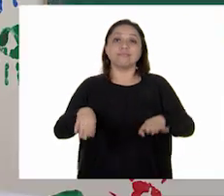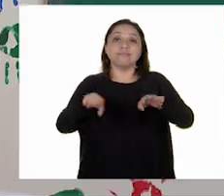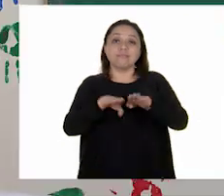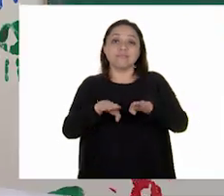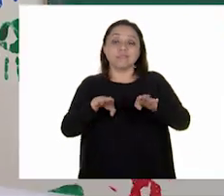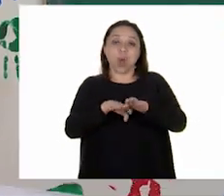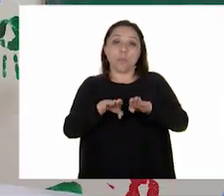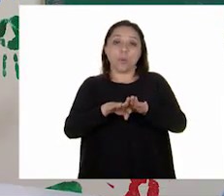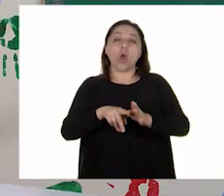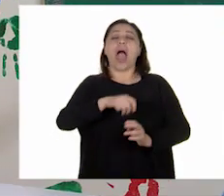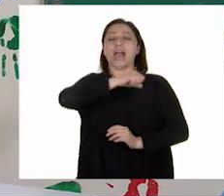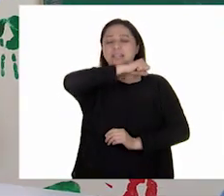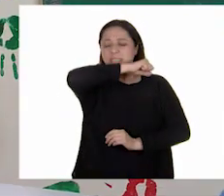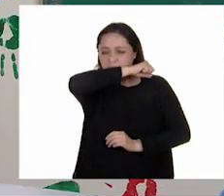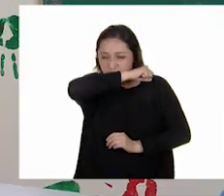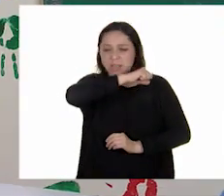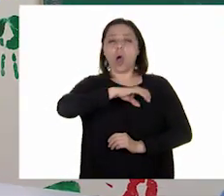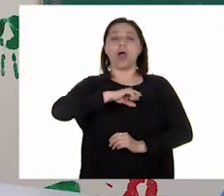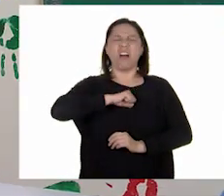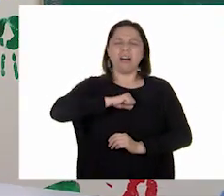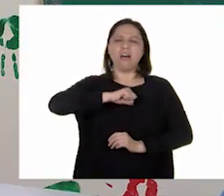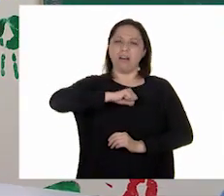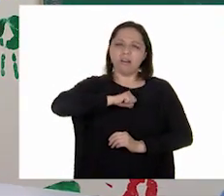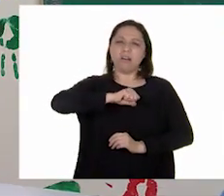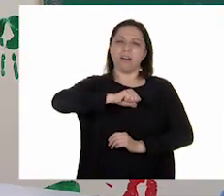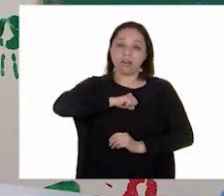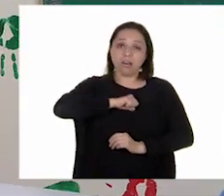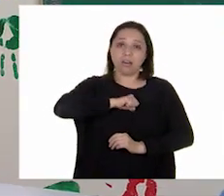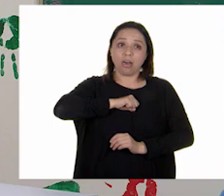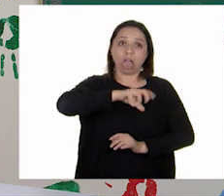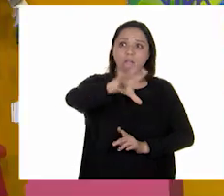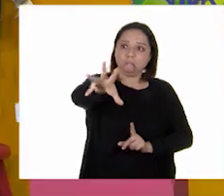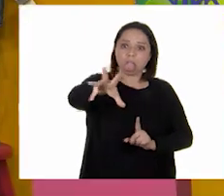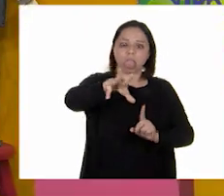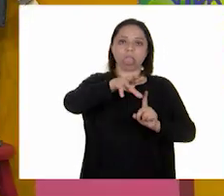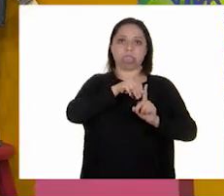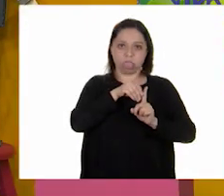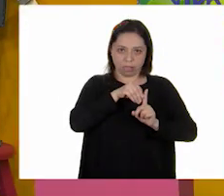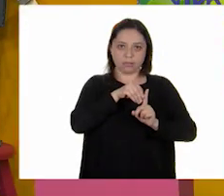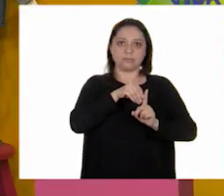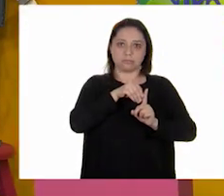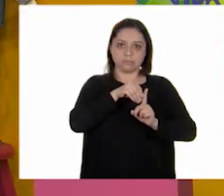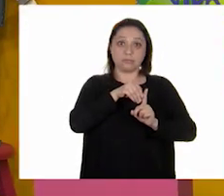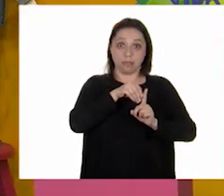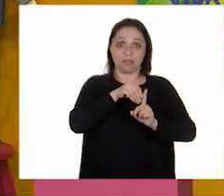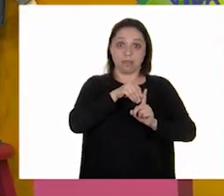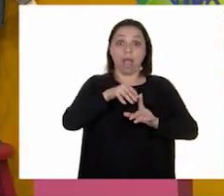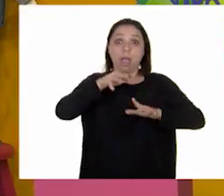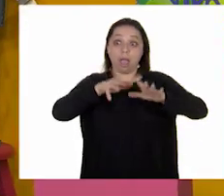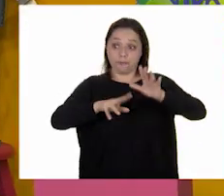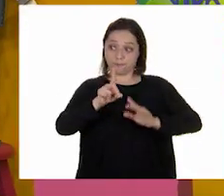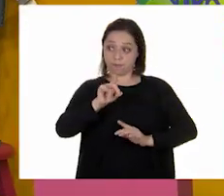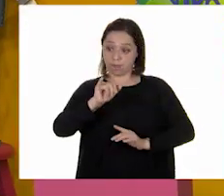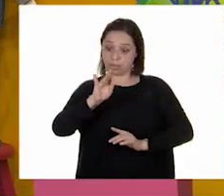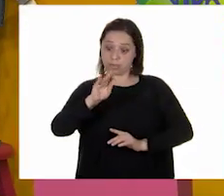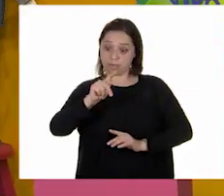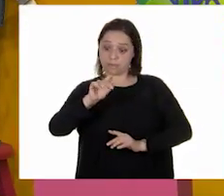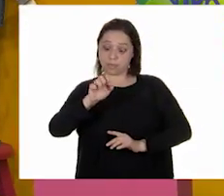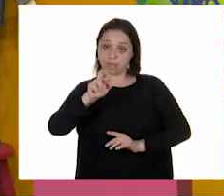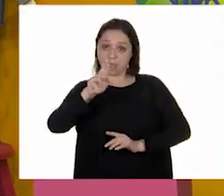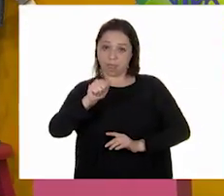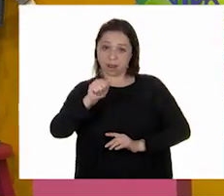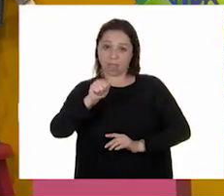estornudos o de la tos de una persona que está infectada. En algunos casos, la dipteria infecta primero la piel,